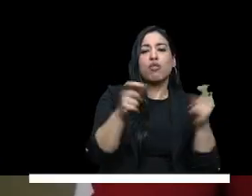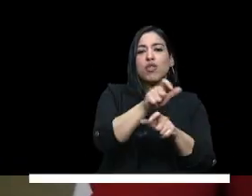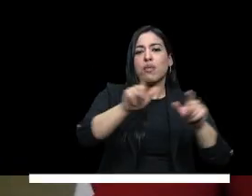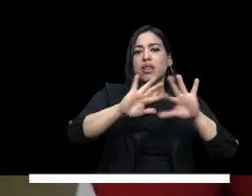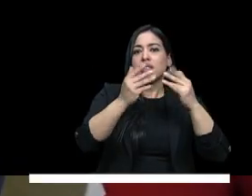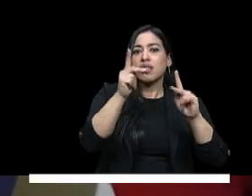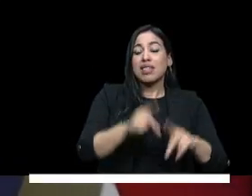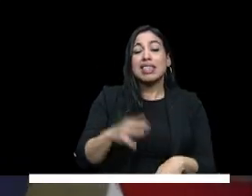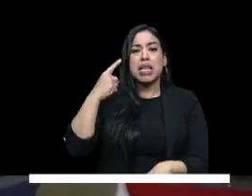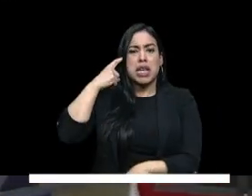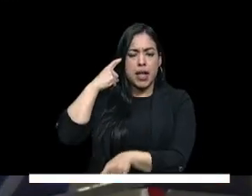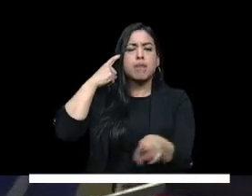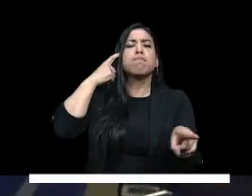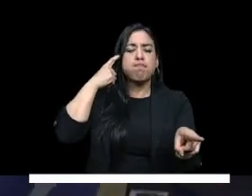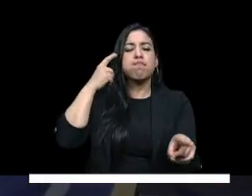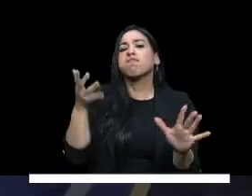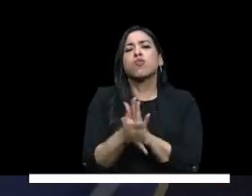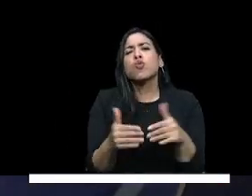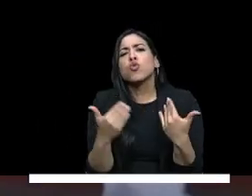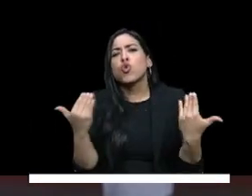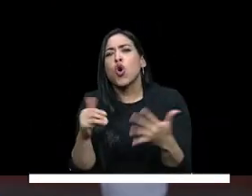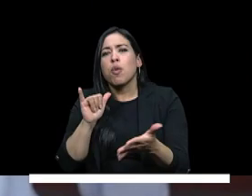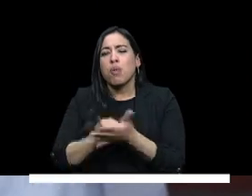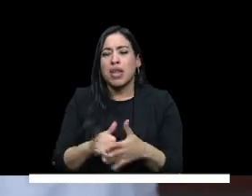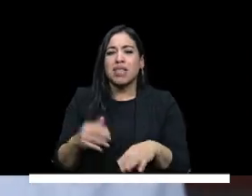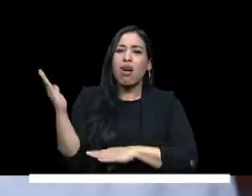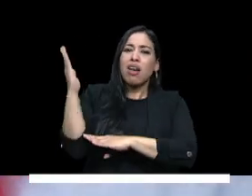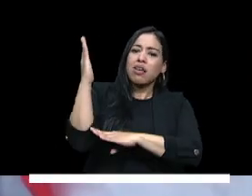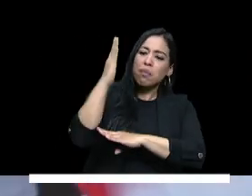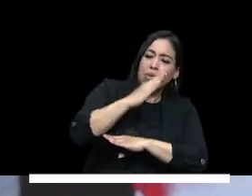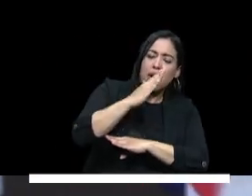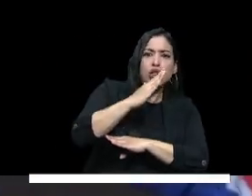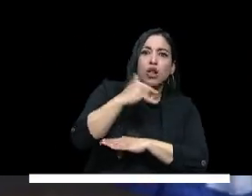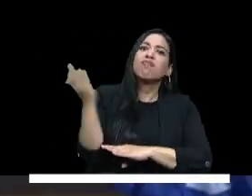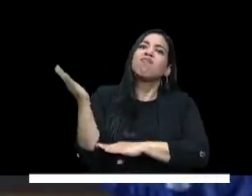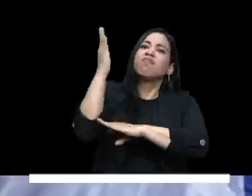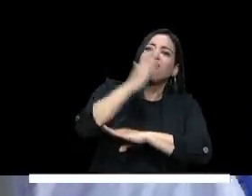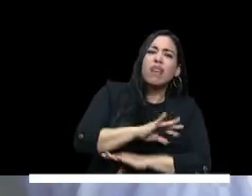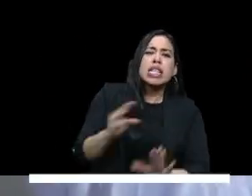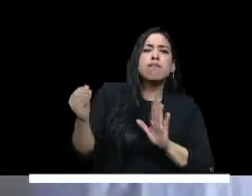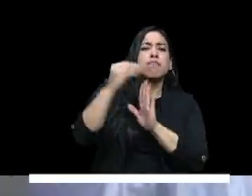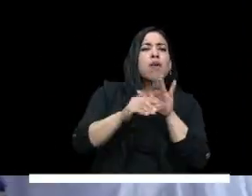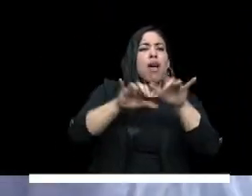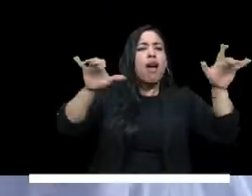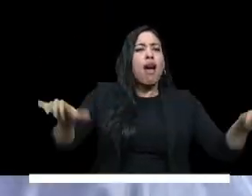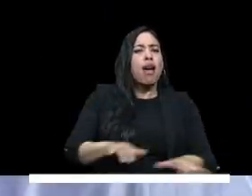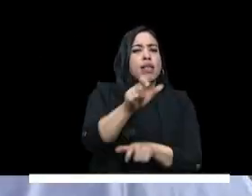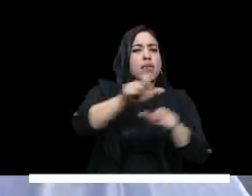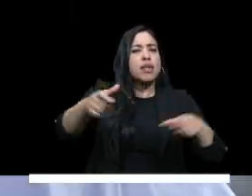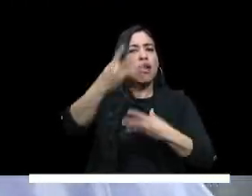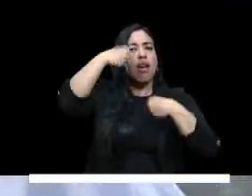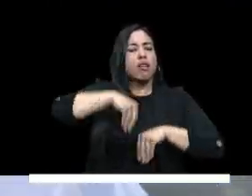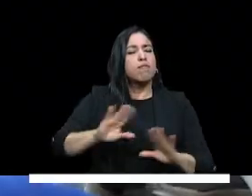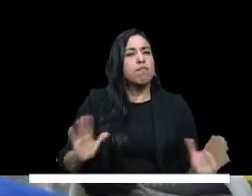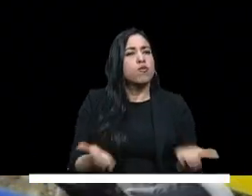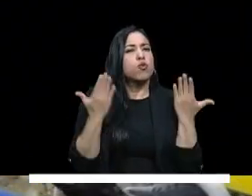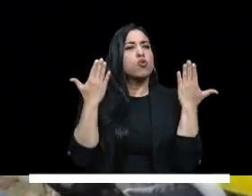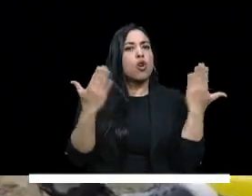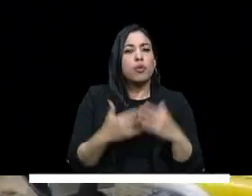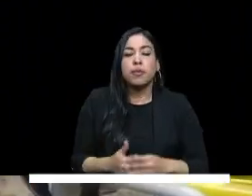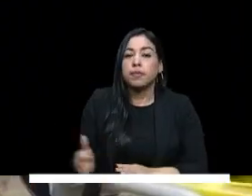el reto está ¿cómo podemos ampliar la jornada escolar para incluir actividades que enriquezcan su aprendizaje?